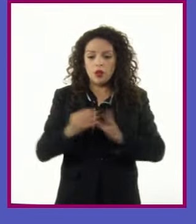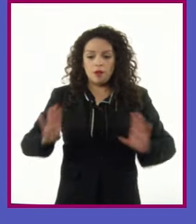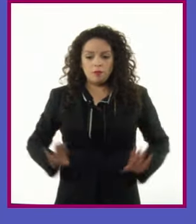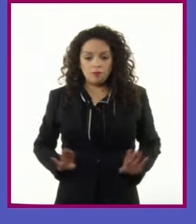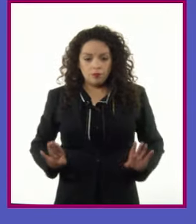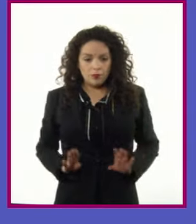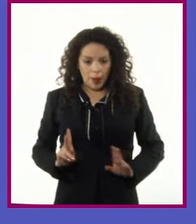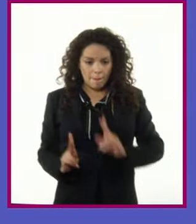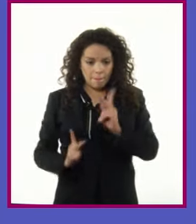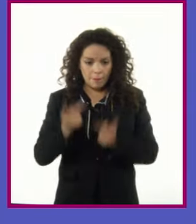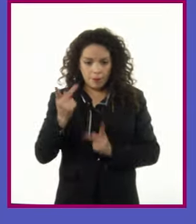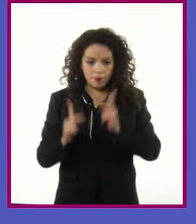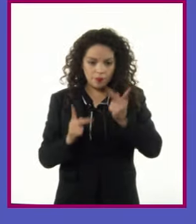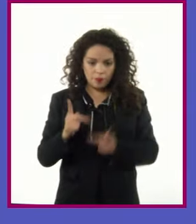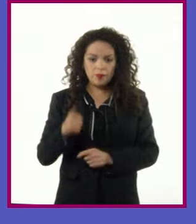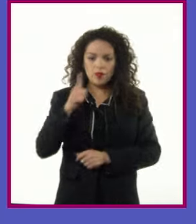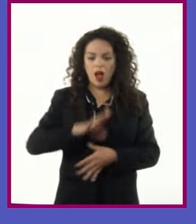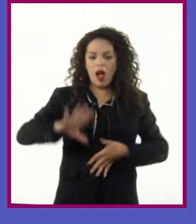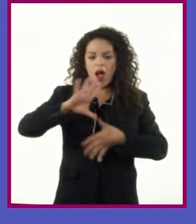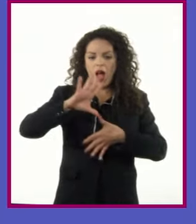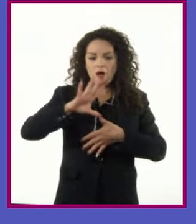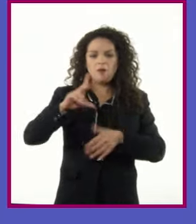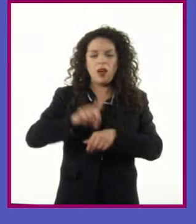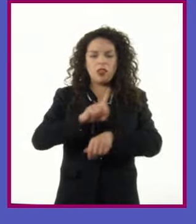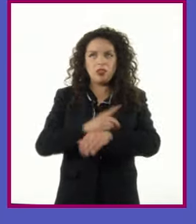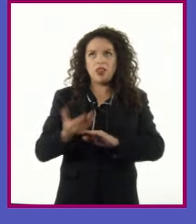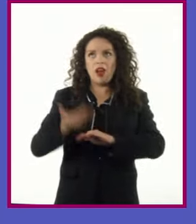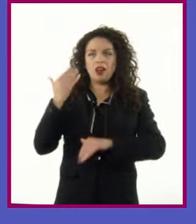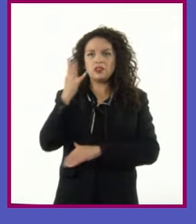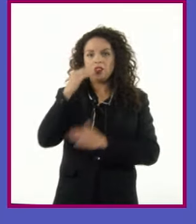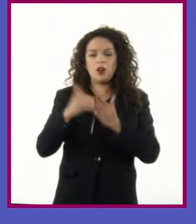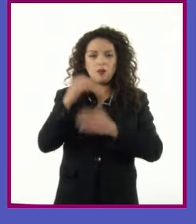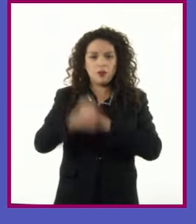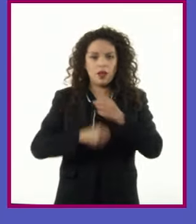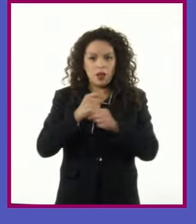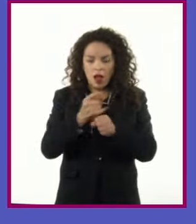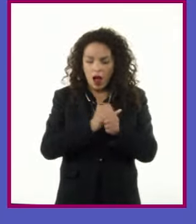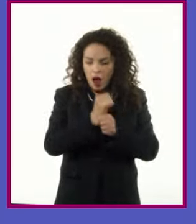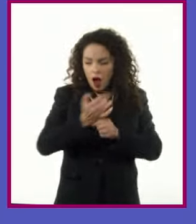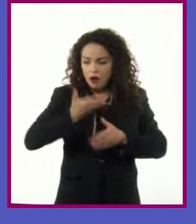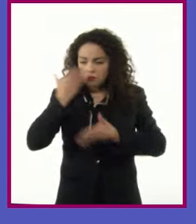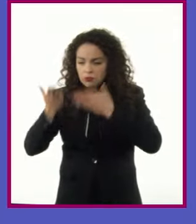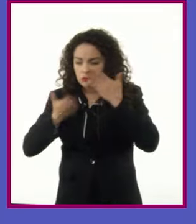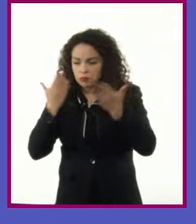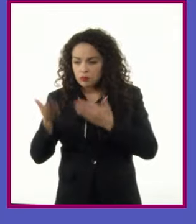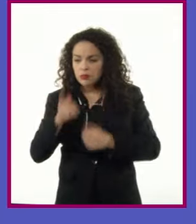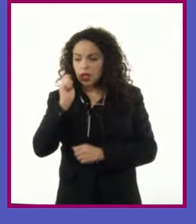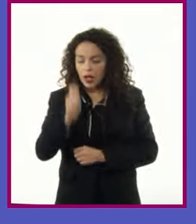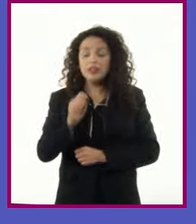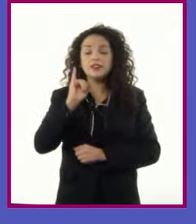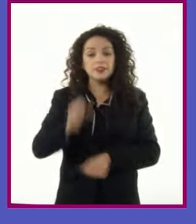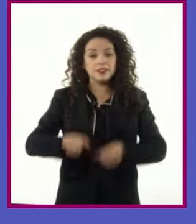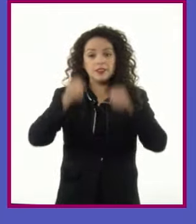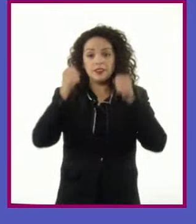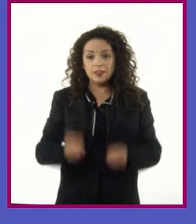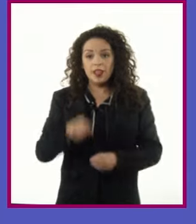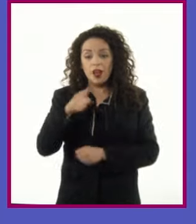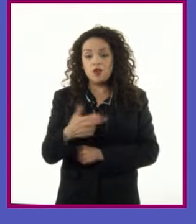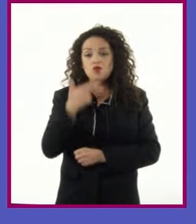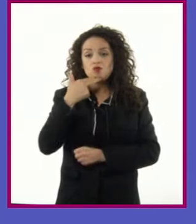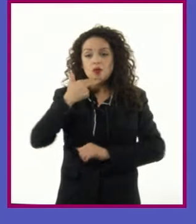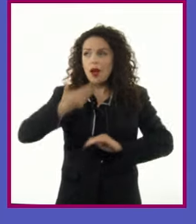hace unos 5 mil años Con el tiempo, los estudios sobre las propiedades del nopal Confirman las aplicaciones usadas